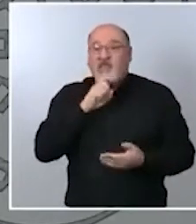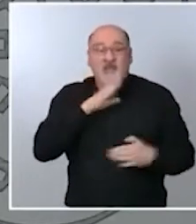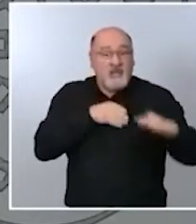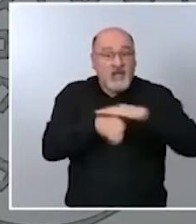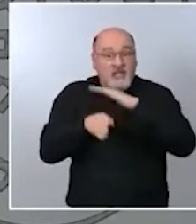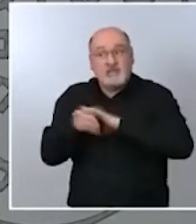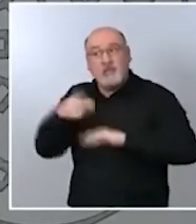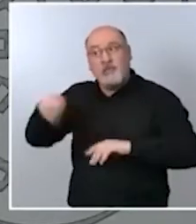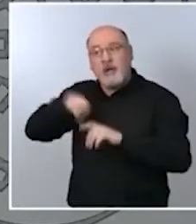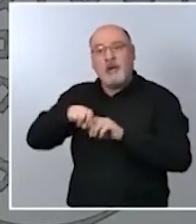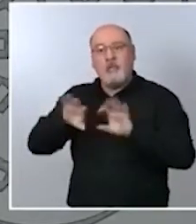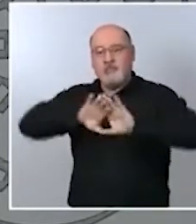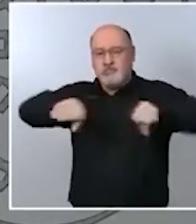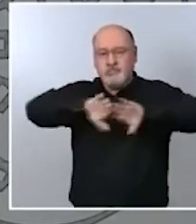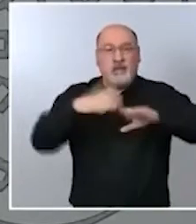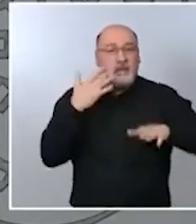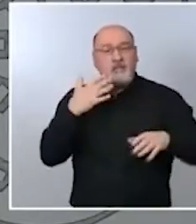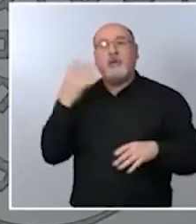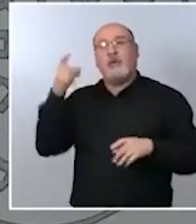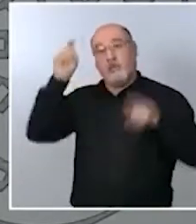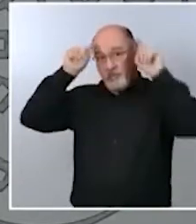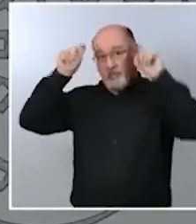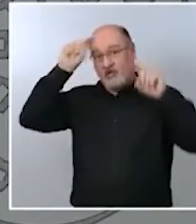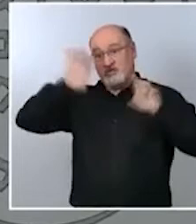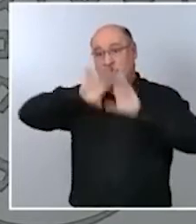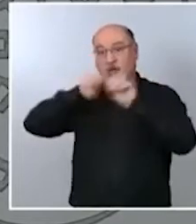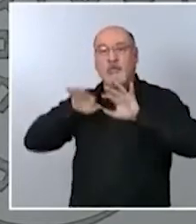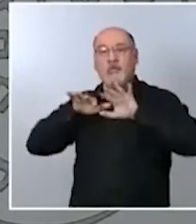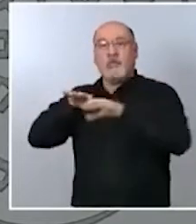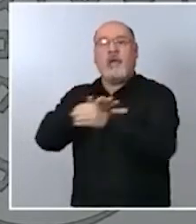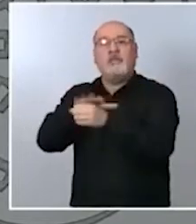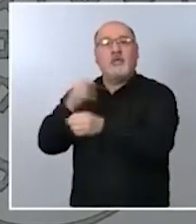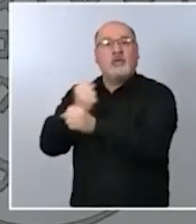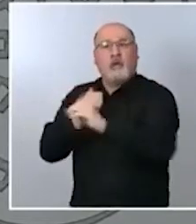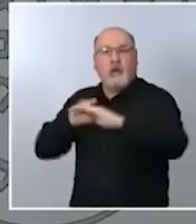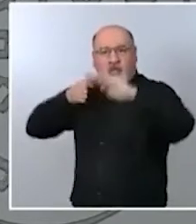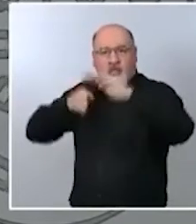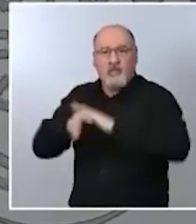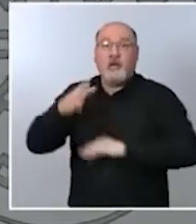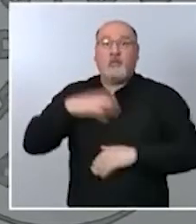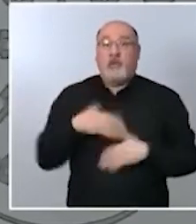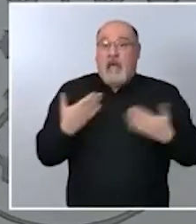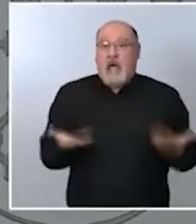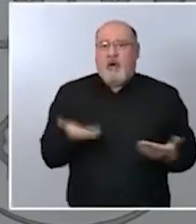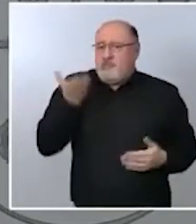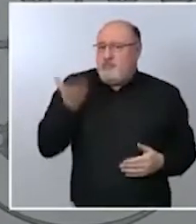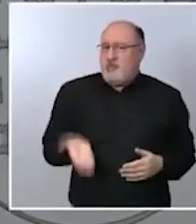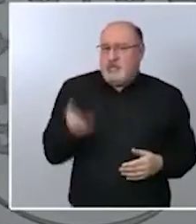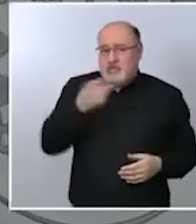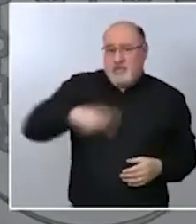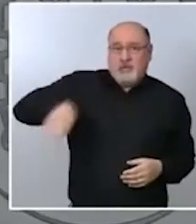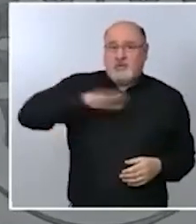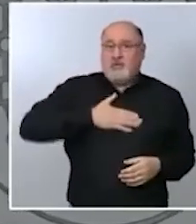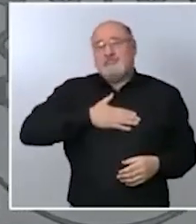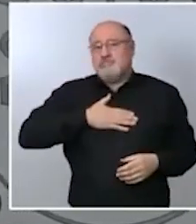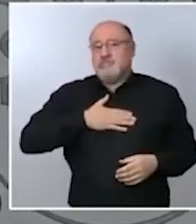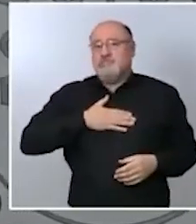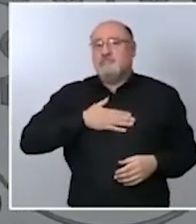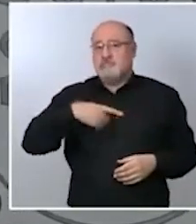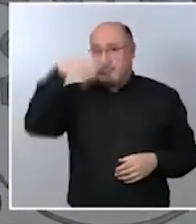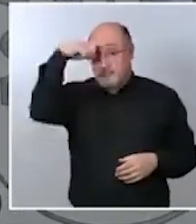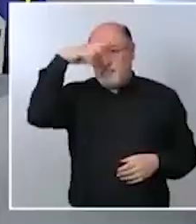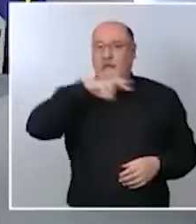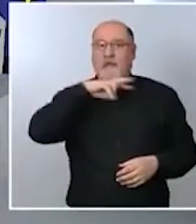puedan llegar a su entorno laboral eso es lo que queremos poner en valor durante estos días recordando como decía el ministro del interior